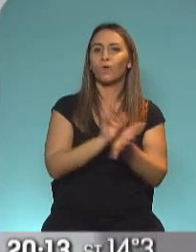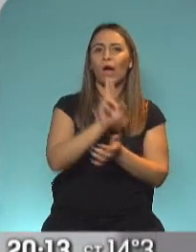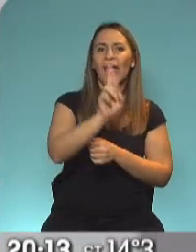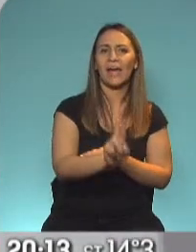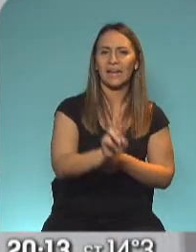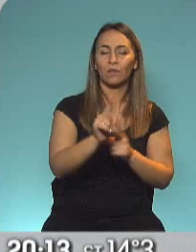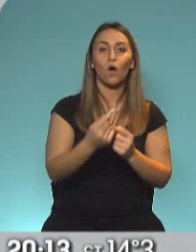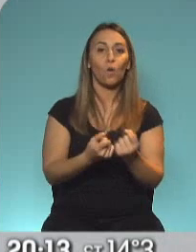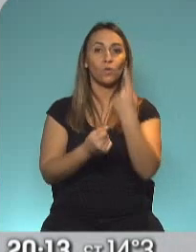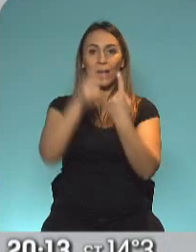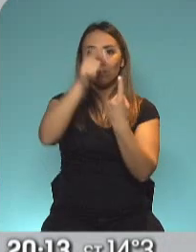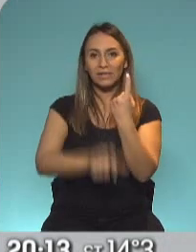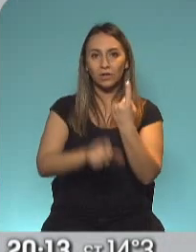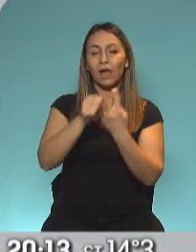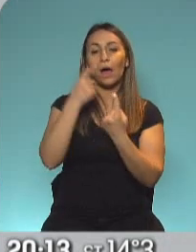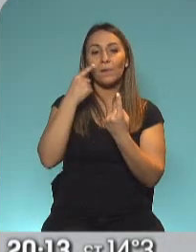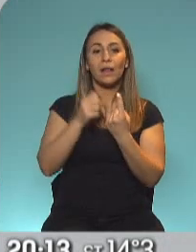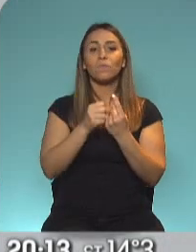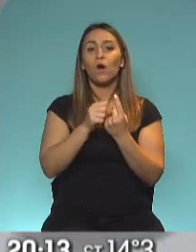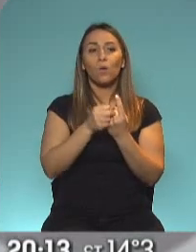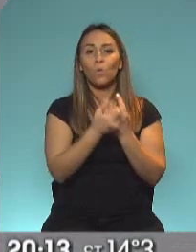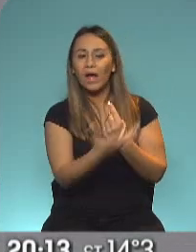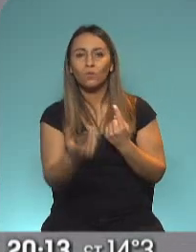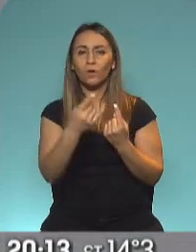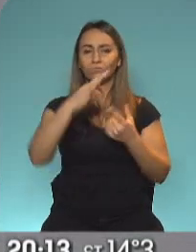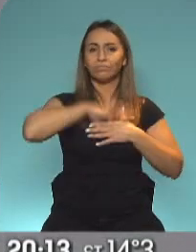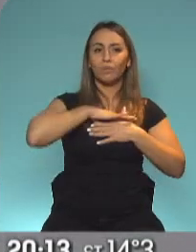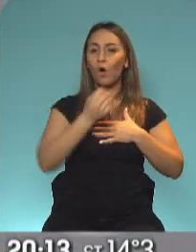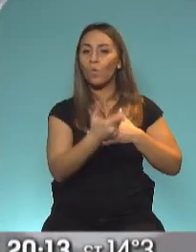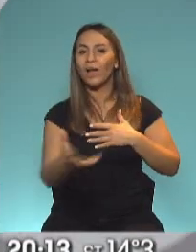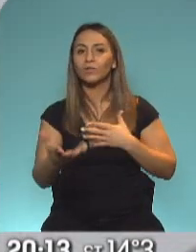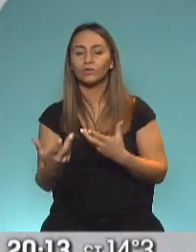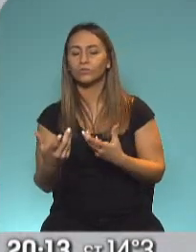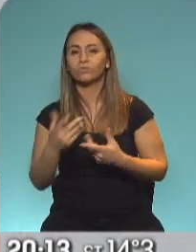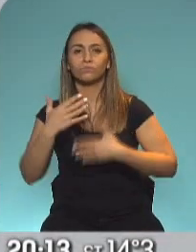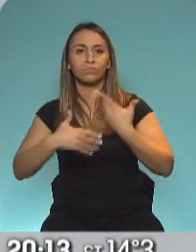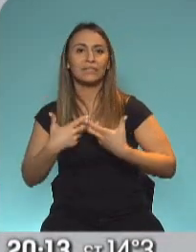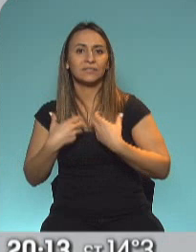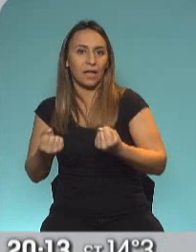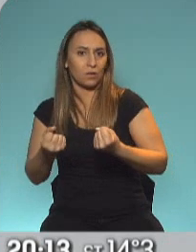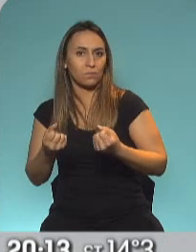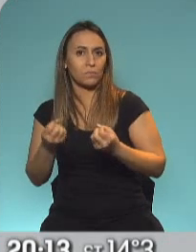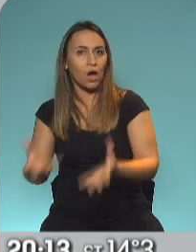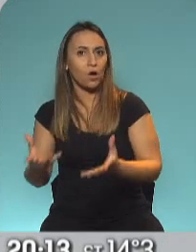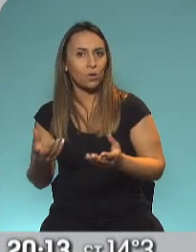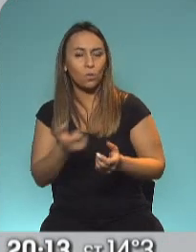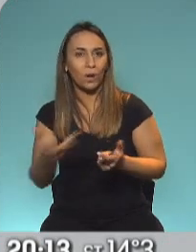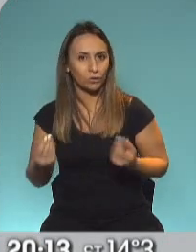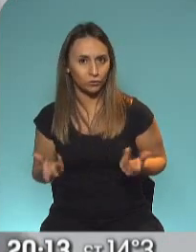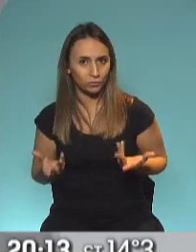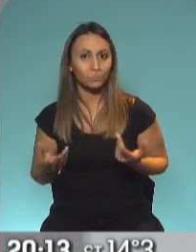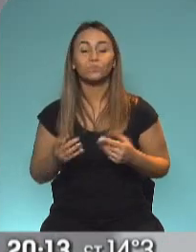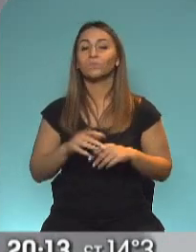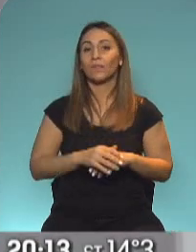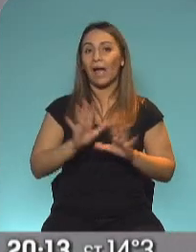base, se van viendo la cantidad de casos que evolucionan, o si se hace por el tiempo de duplicación de casos. Eso estaba en discusión, pero el ascenso de la curva.